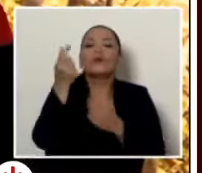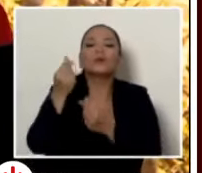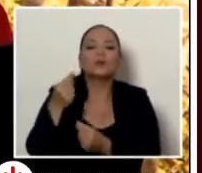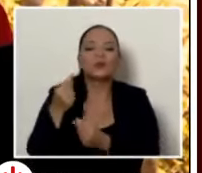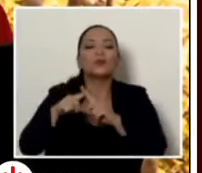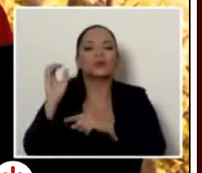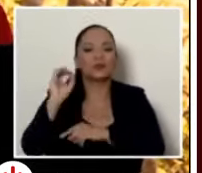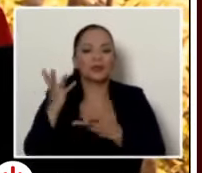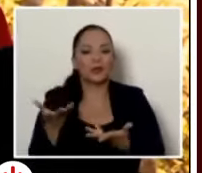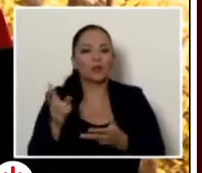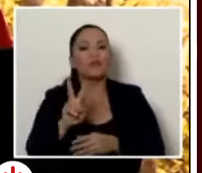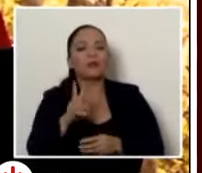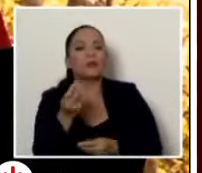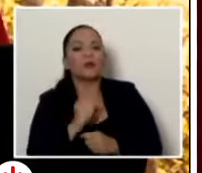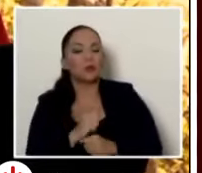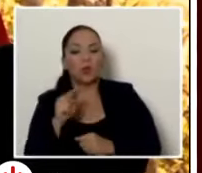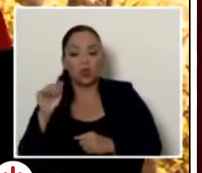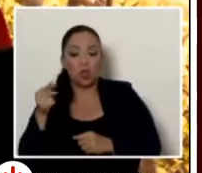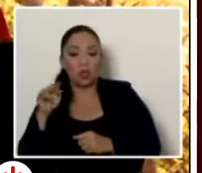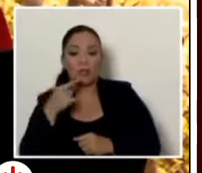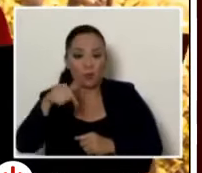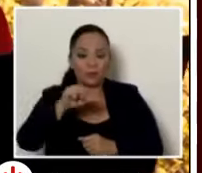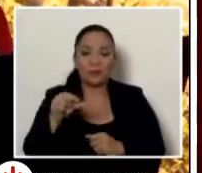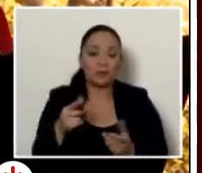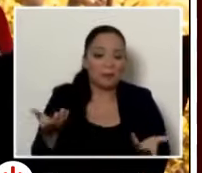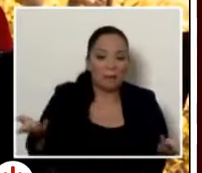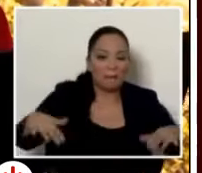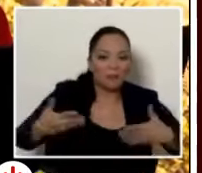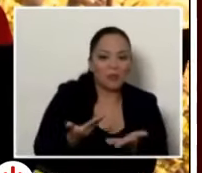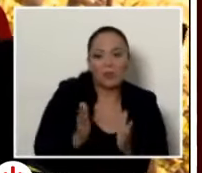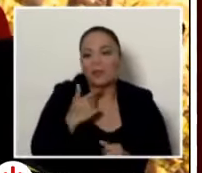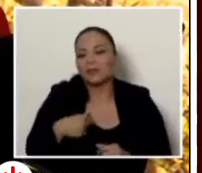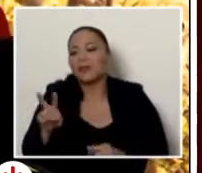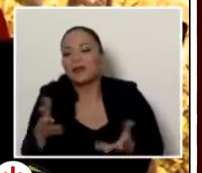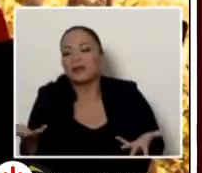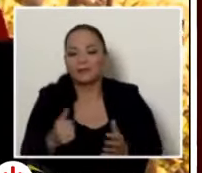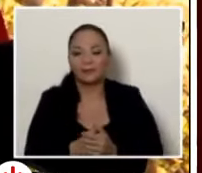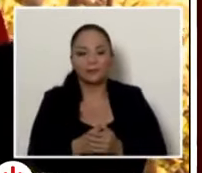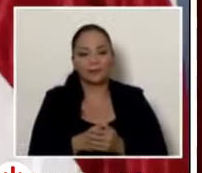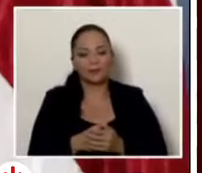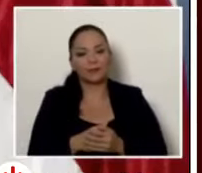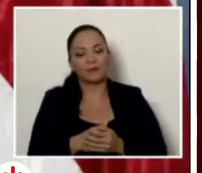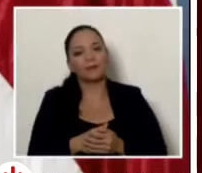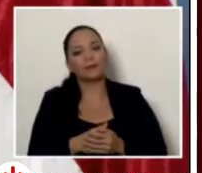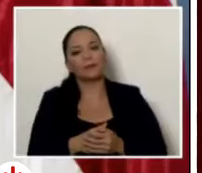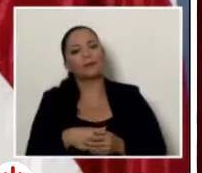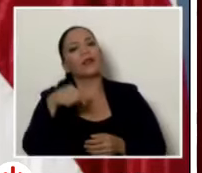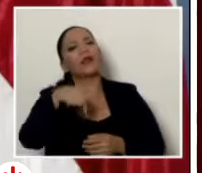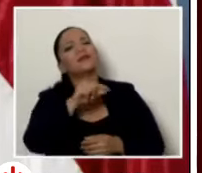va a llegar el viernes porque don Nogui dijo que llegaba esa semana pues bueno no llegó y ahora me dicen que el viernes esta semana termina cuándo don Carlos